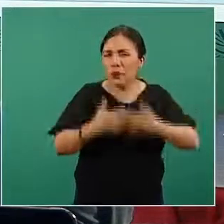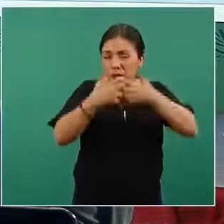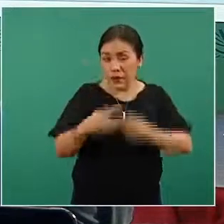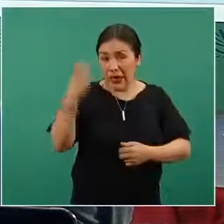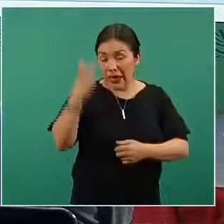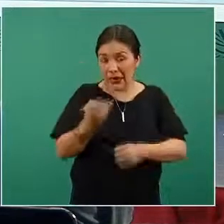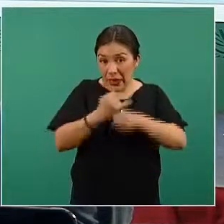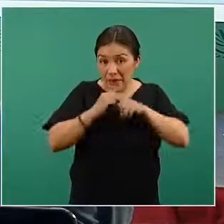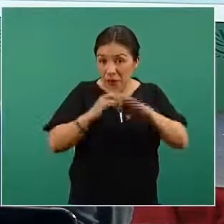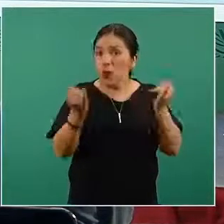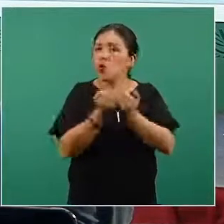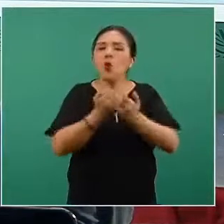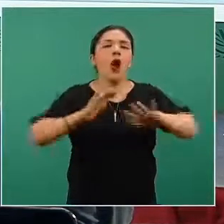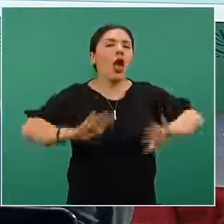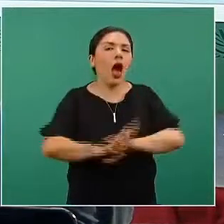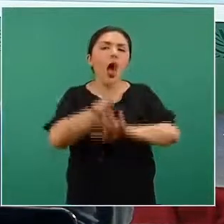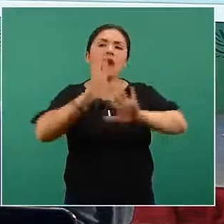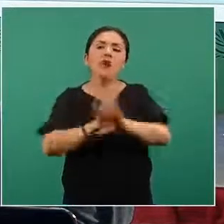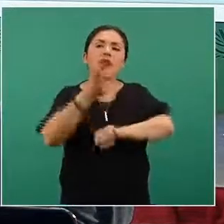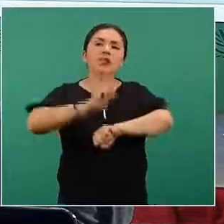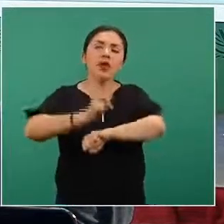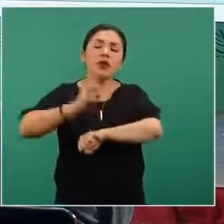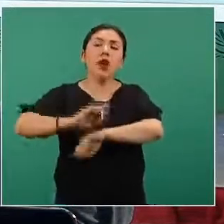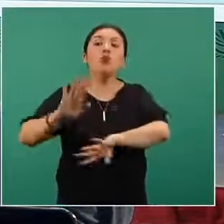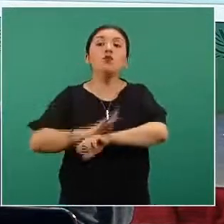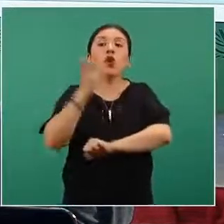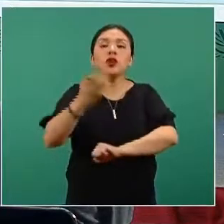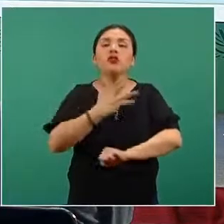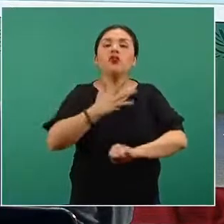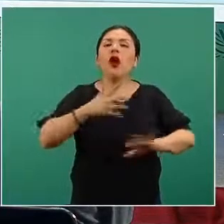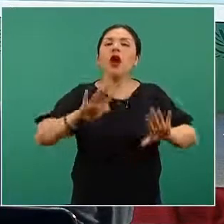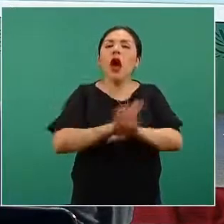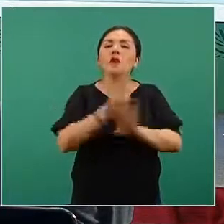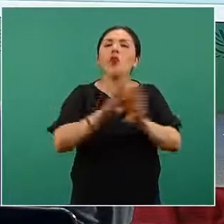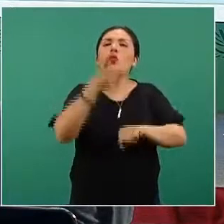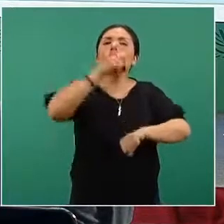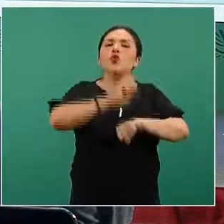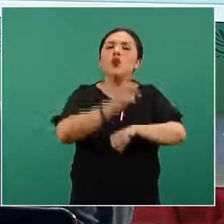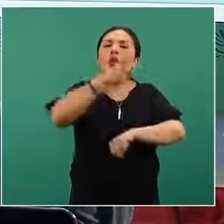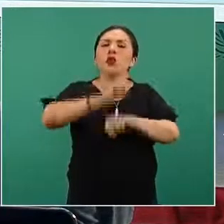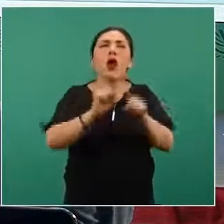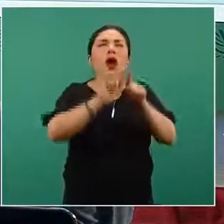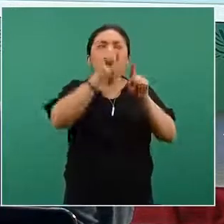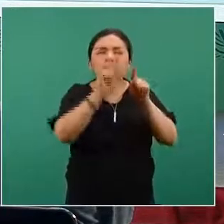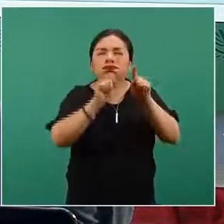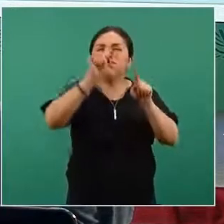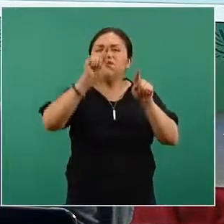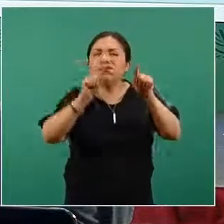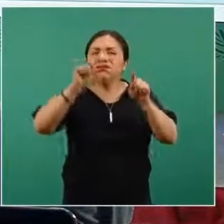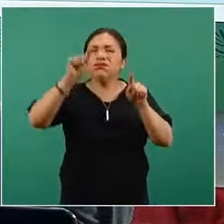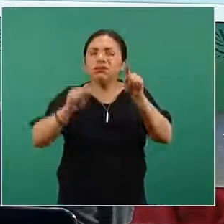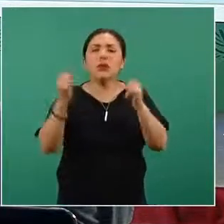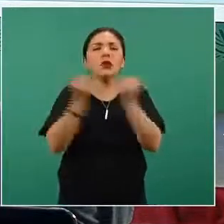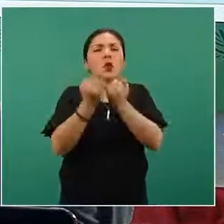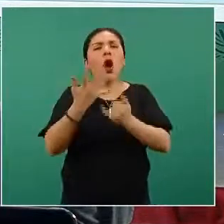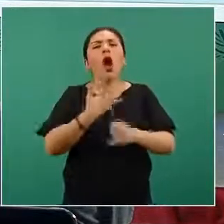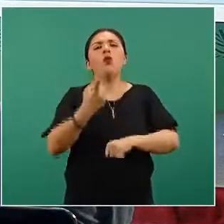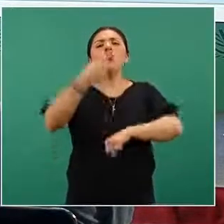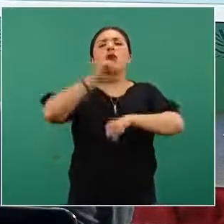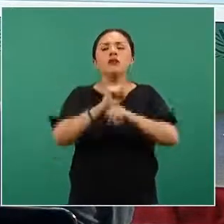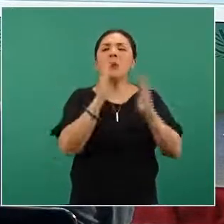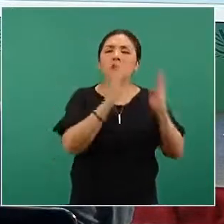información también se mueve día con día, por ello que está distribuido por día y nosotros también lo tenemos distribuida por semana